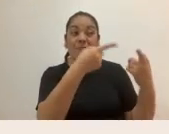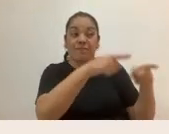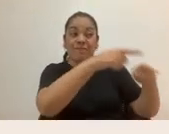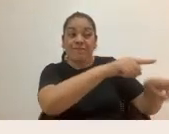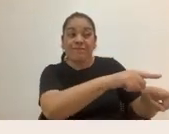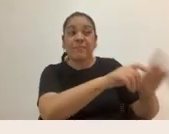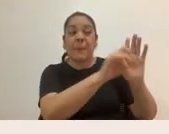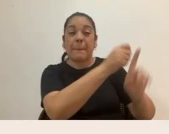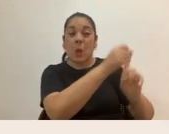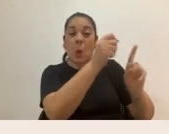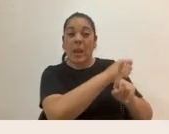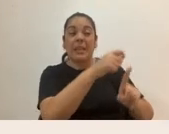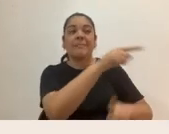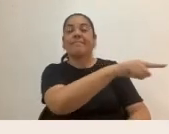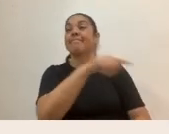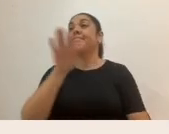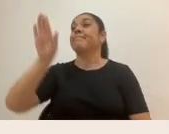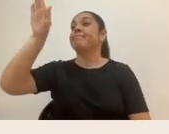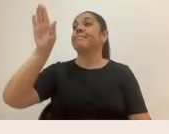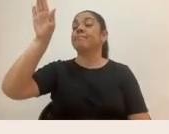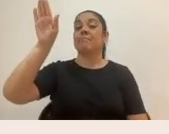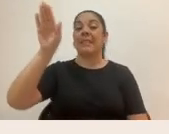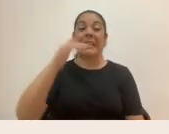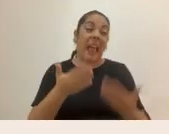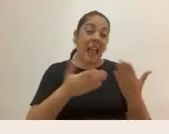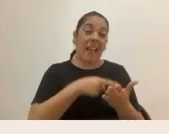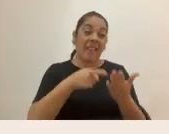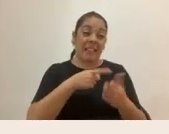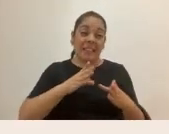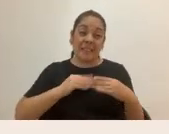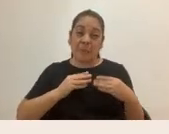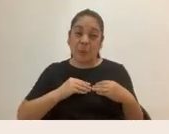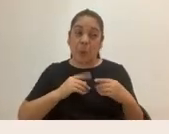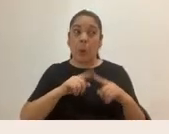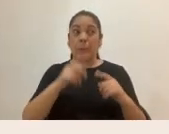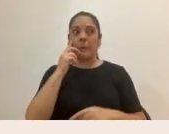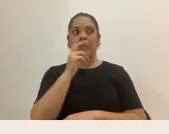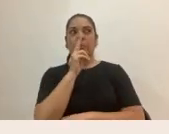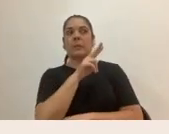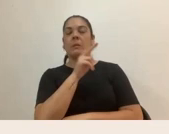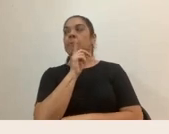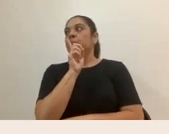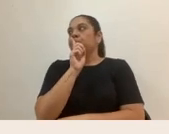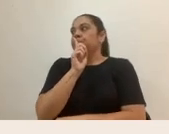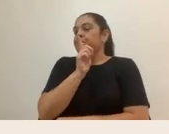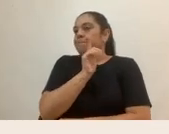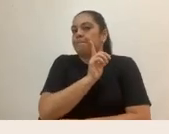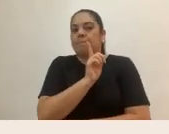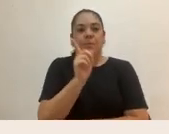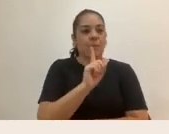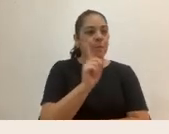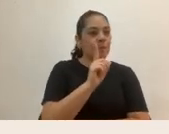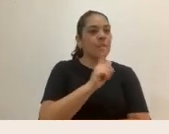caemos en la indiferencia y de alguna otra manera el ser indiferentes nos hace ser